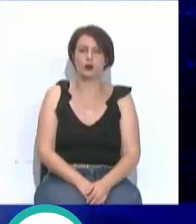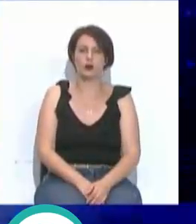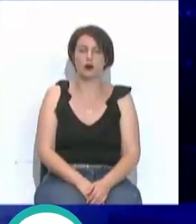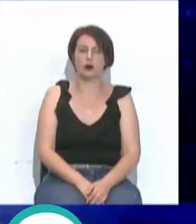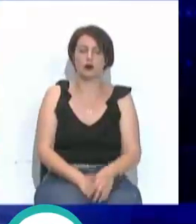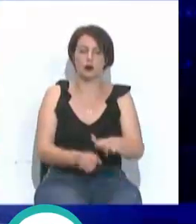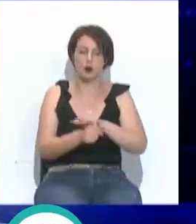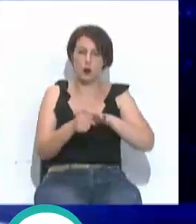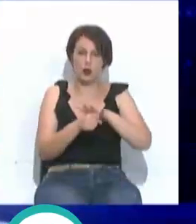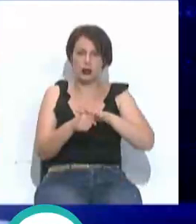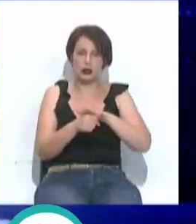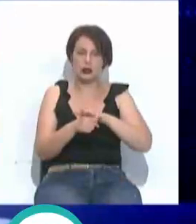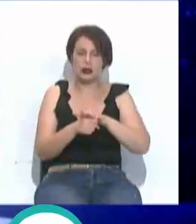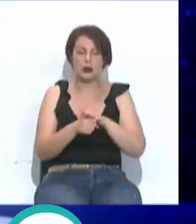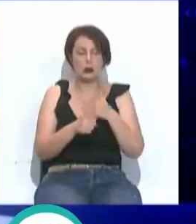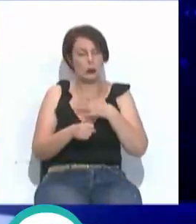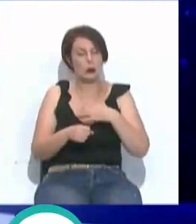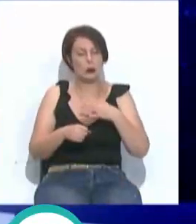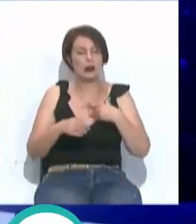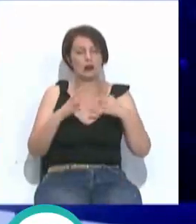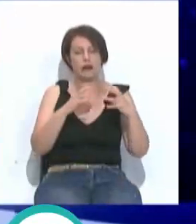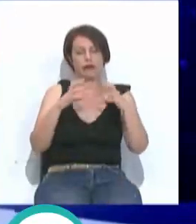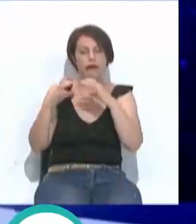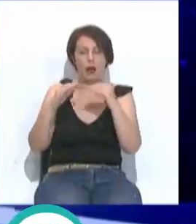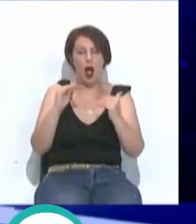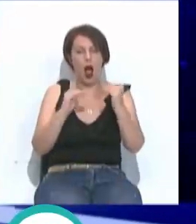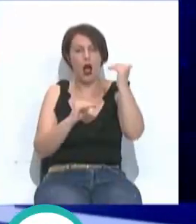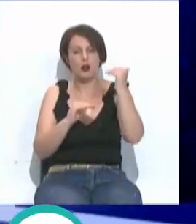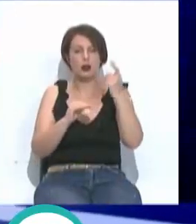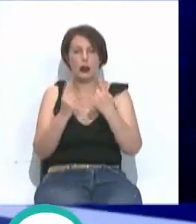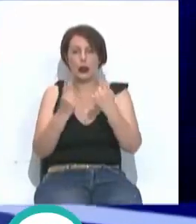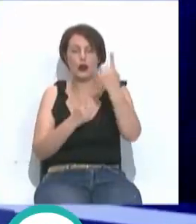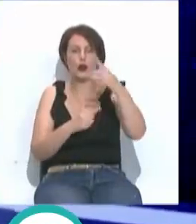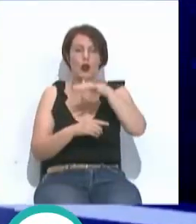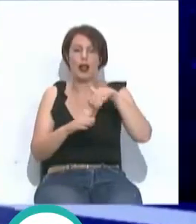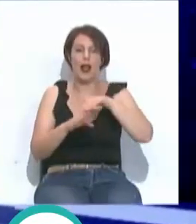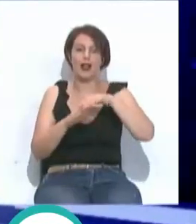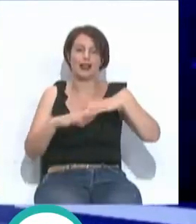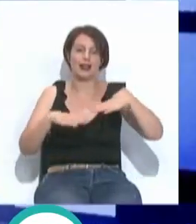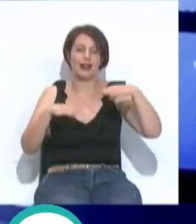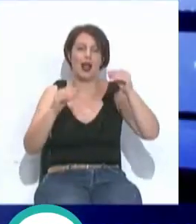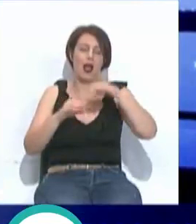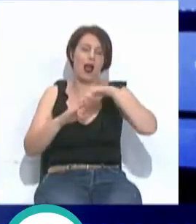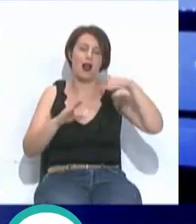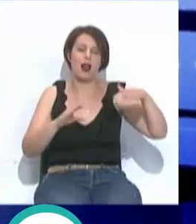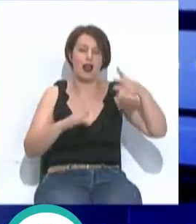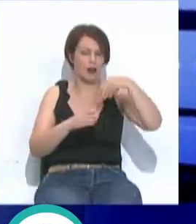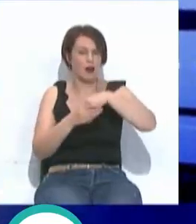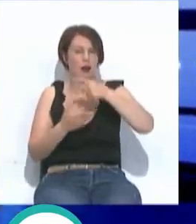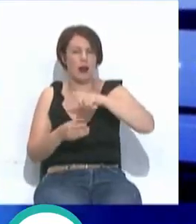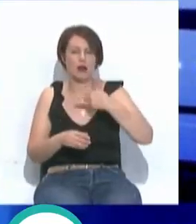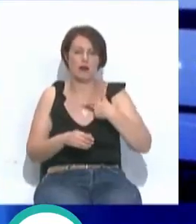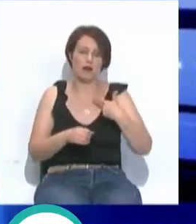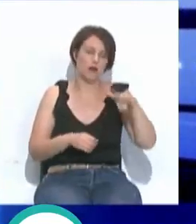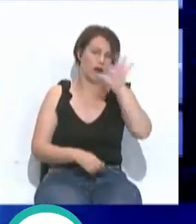Para la provincia se esperan algunos intervalos nubosos de tipo alto y aislado en la sierra y en el interior, tendiendo a soleado